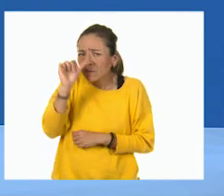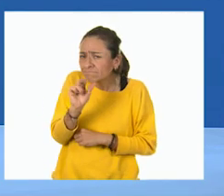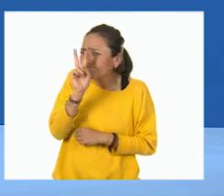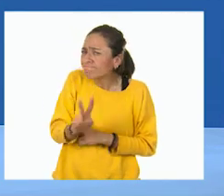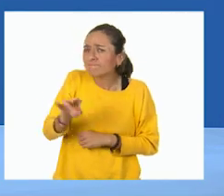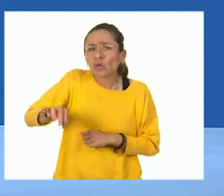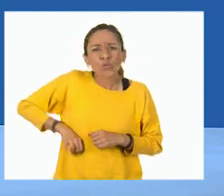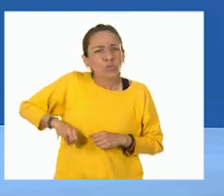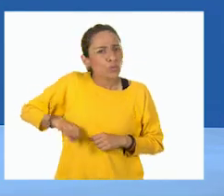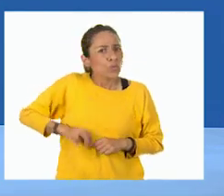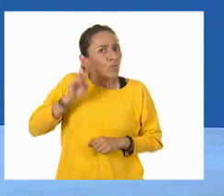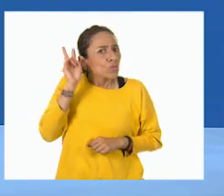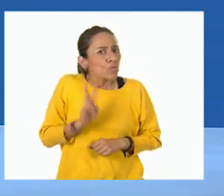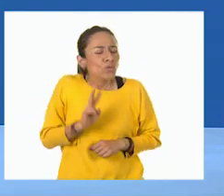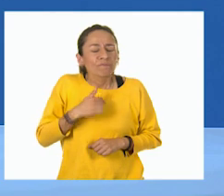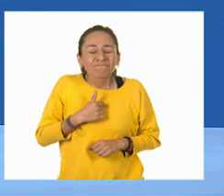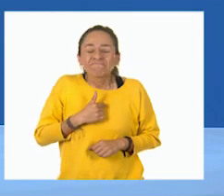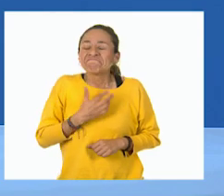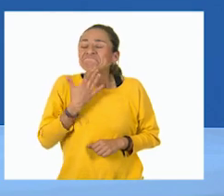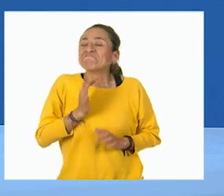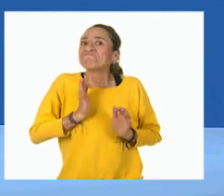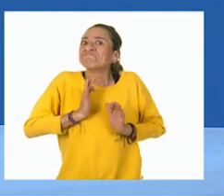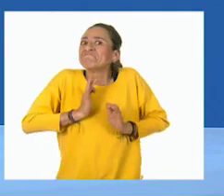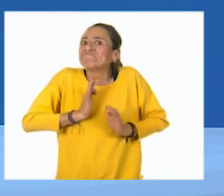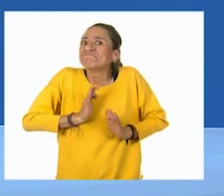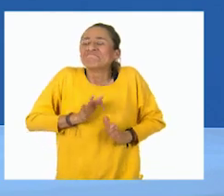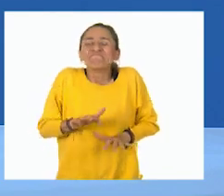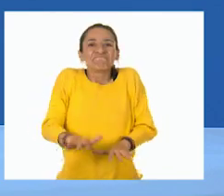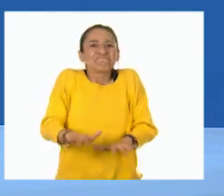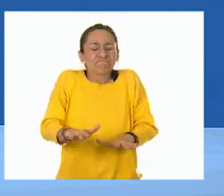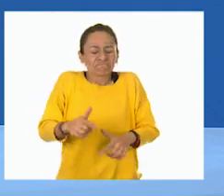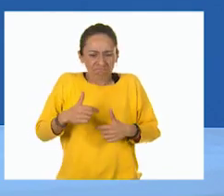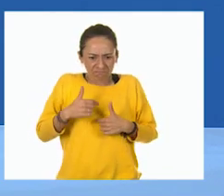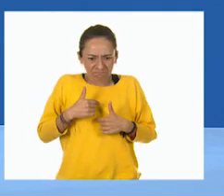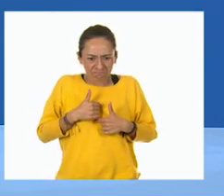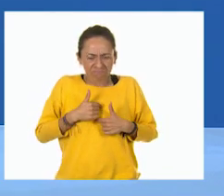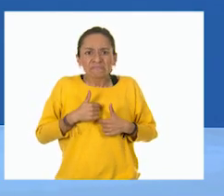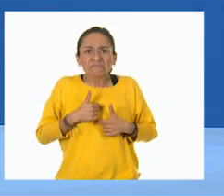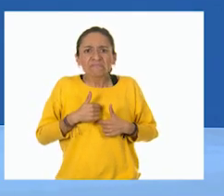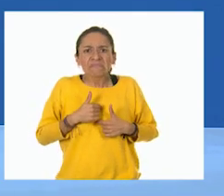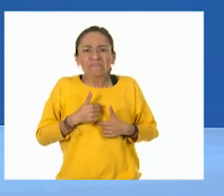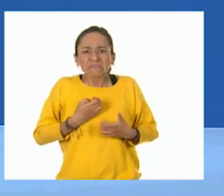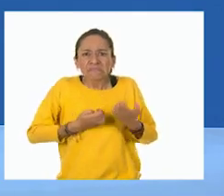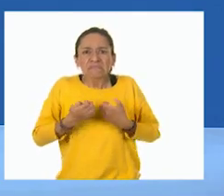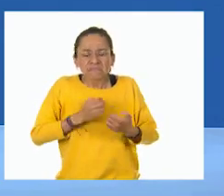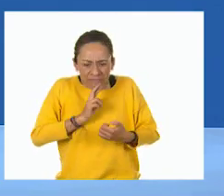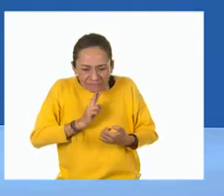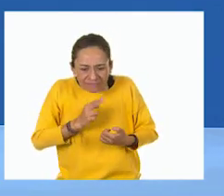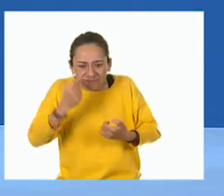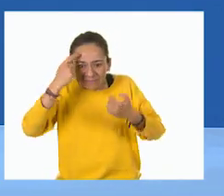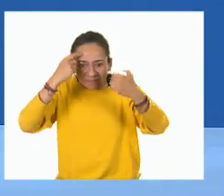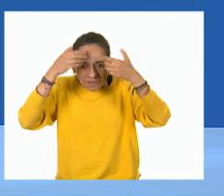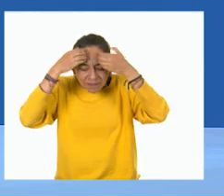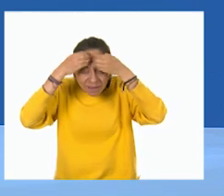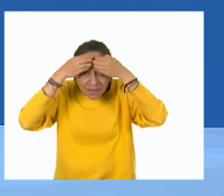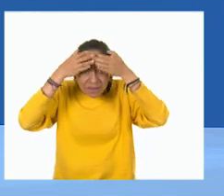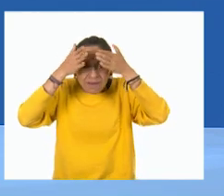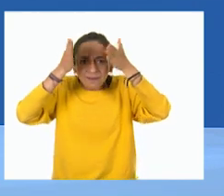la he pasado increíble porque siento que se me abre el cerebro cuando resolvemos todos los ejercicios que nos plantea.